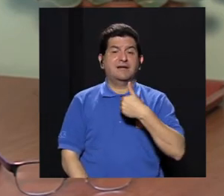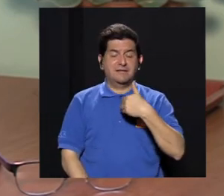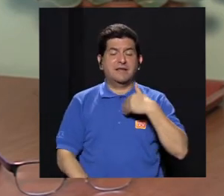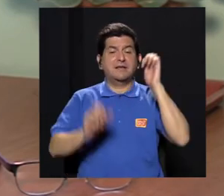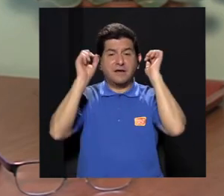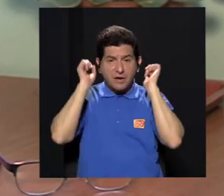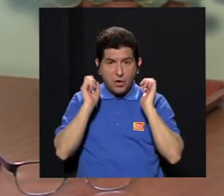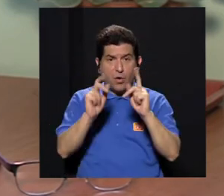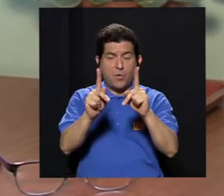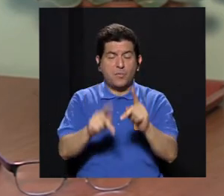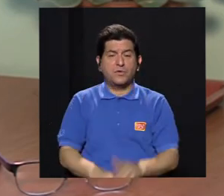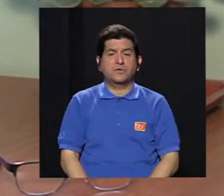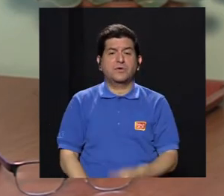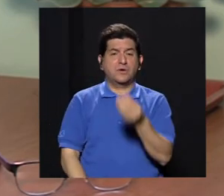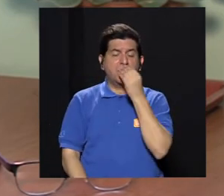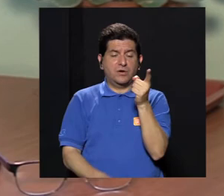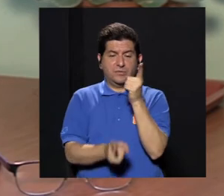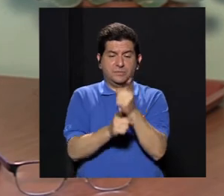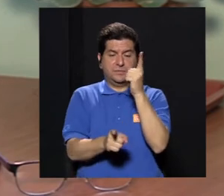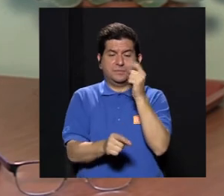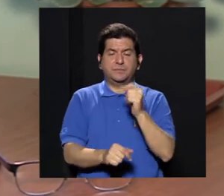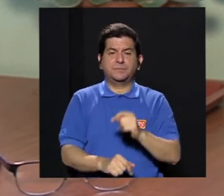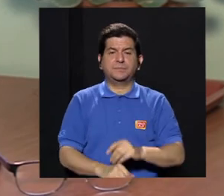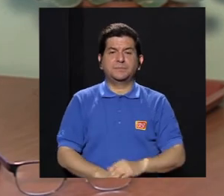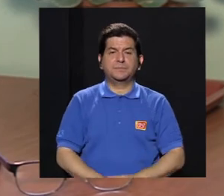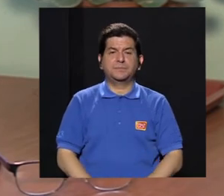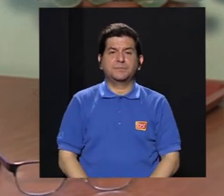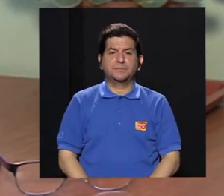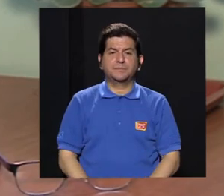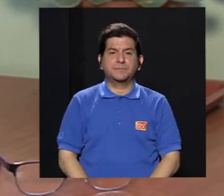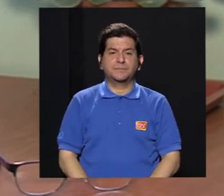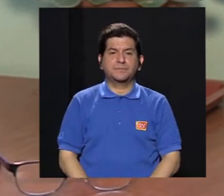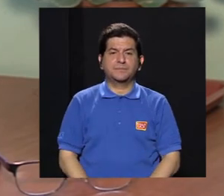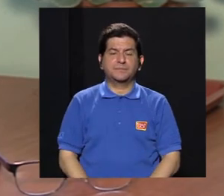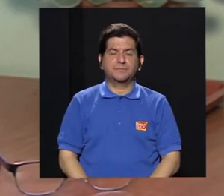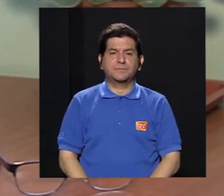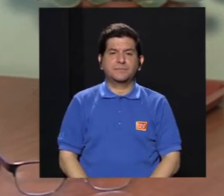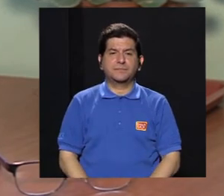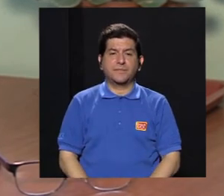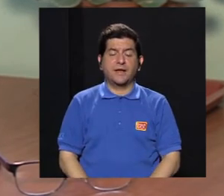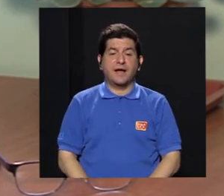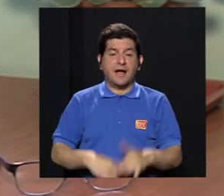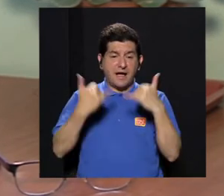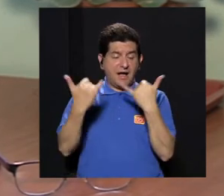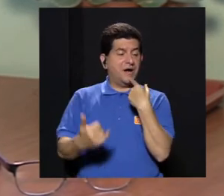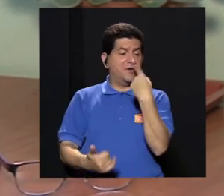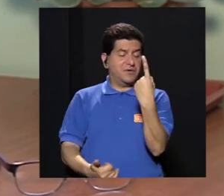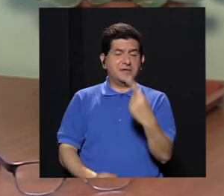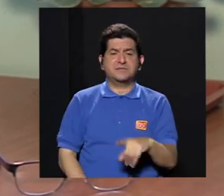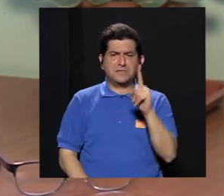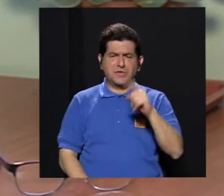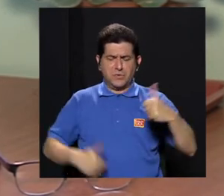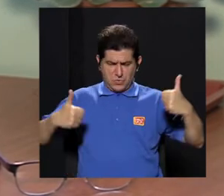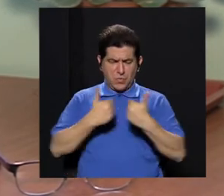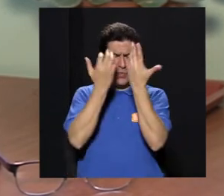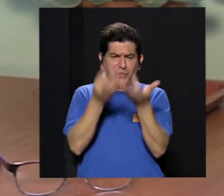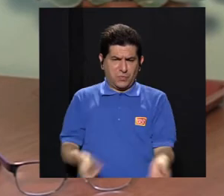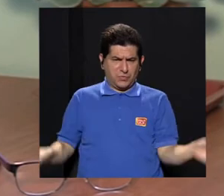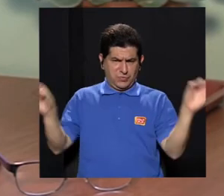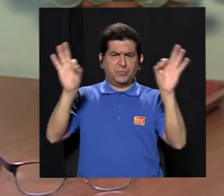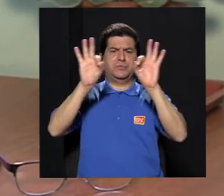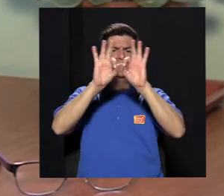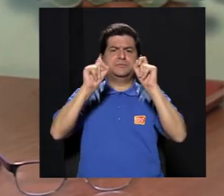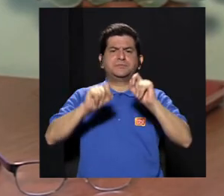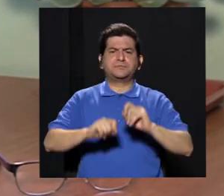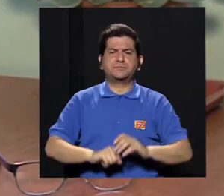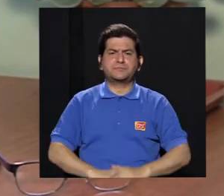dieta es que está la posibilidad de nutrirnos adecuadamente. Por eso es que se habla de que uno de los